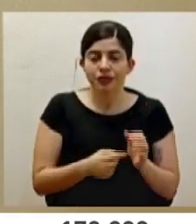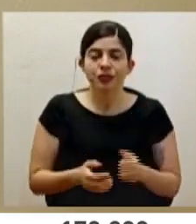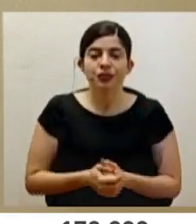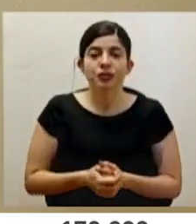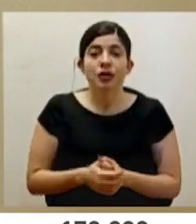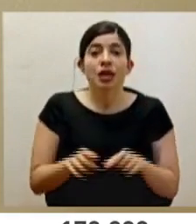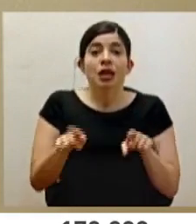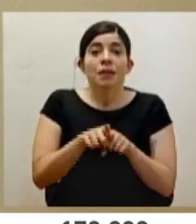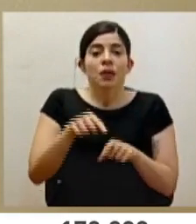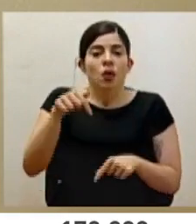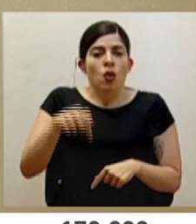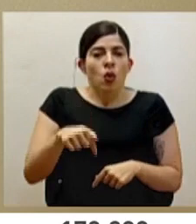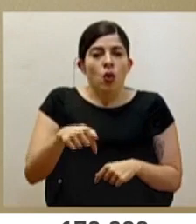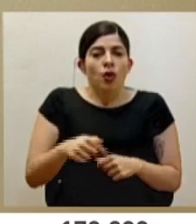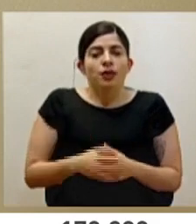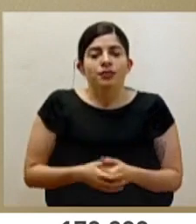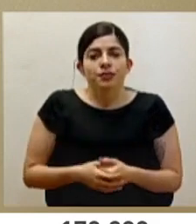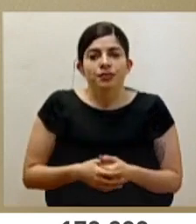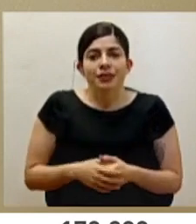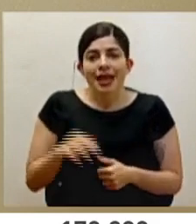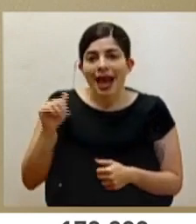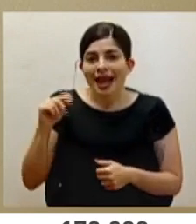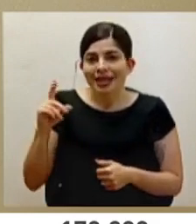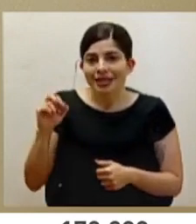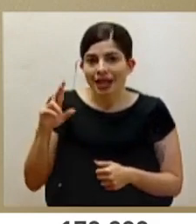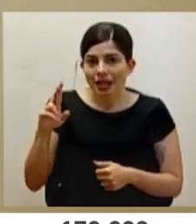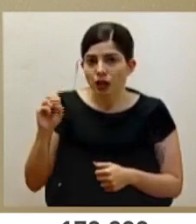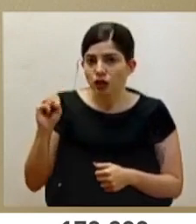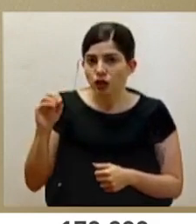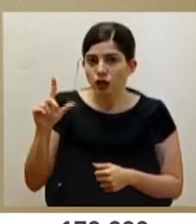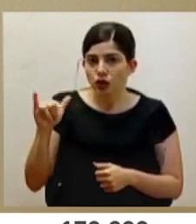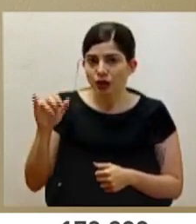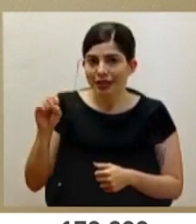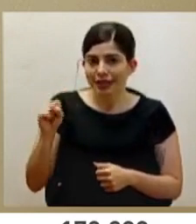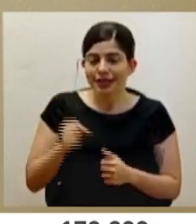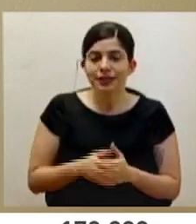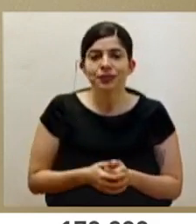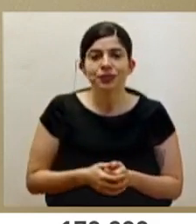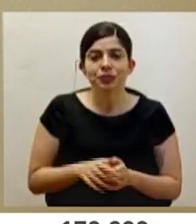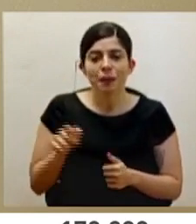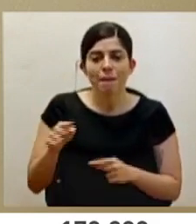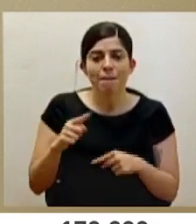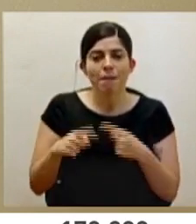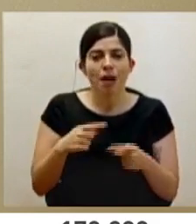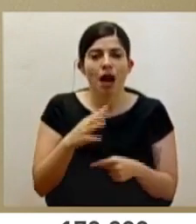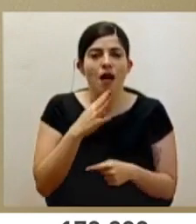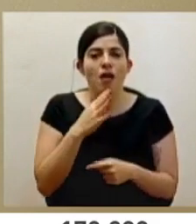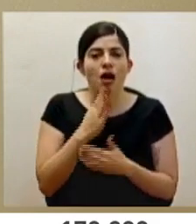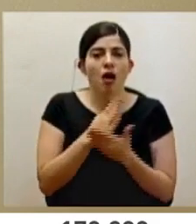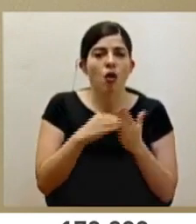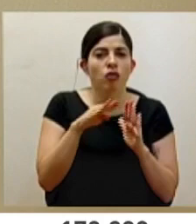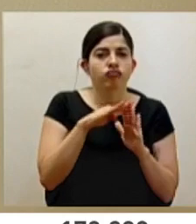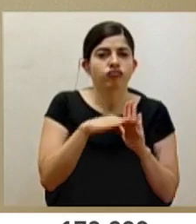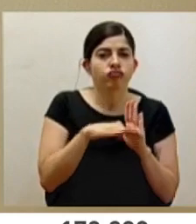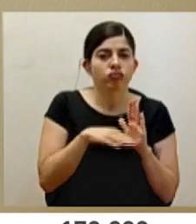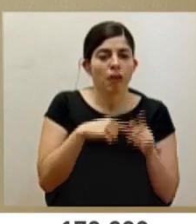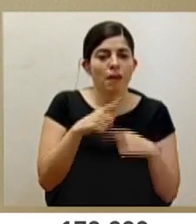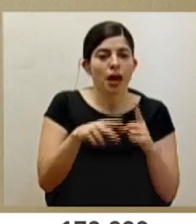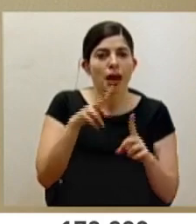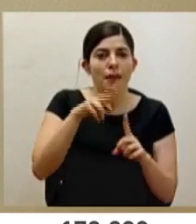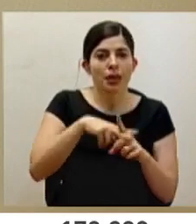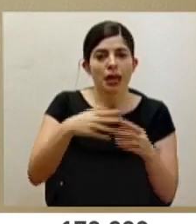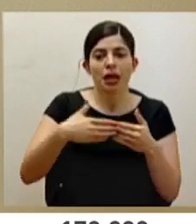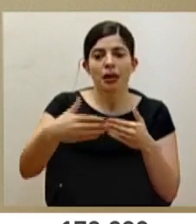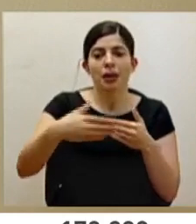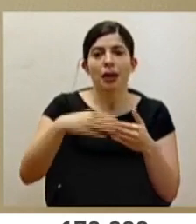También hoy vamos a don Alexander Solís. Nos va a hablar de algunas medidas que vamos a tomar en marzo.